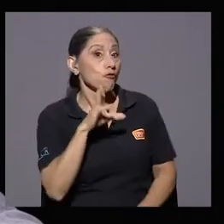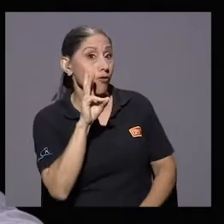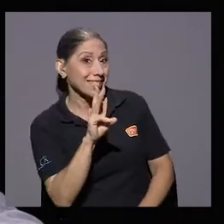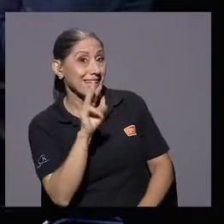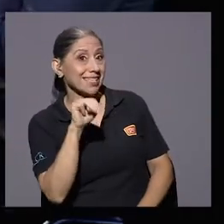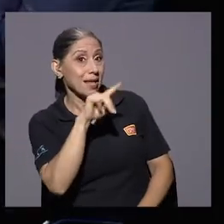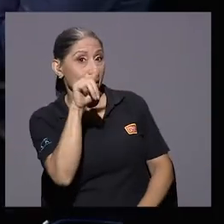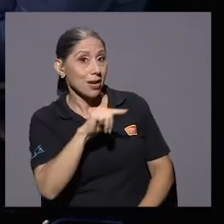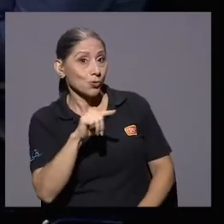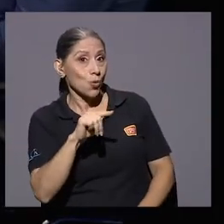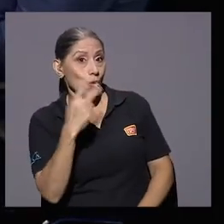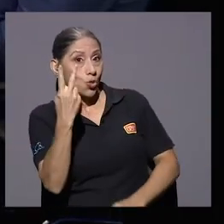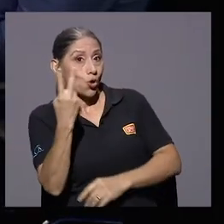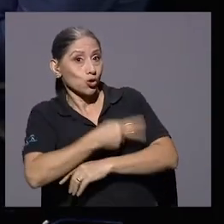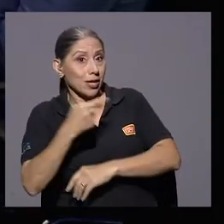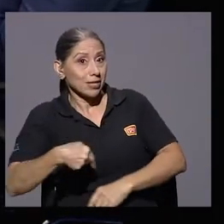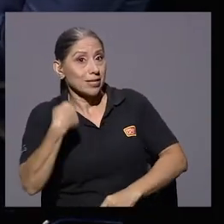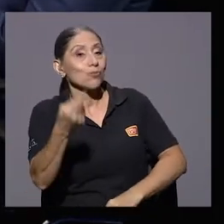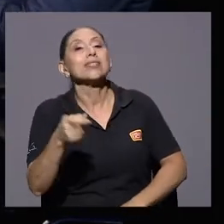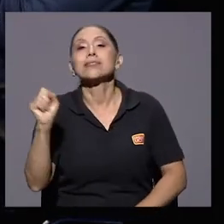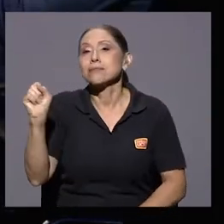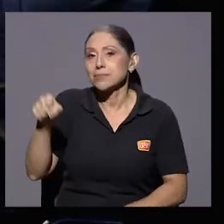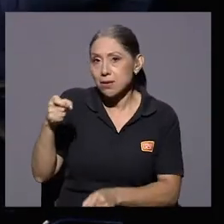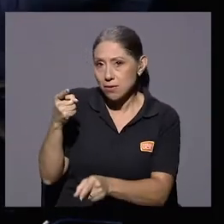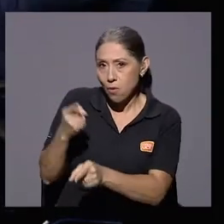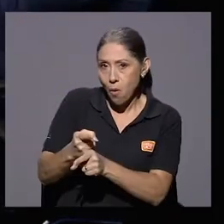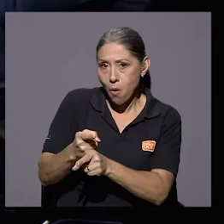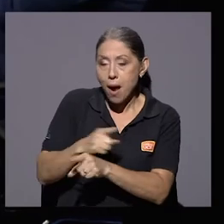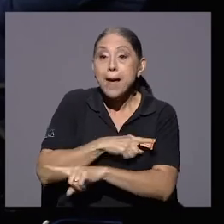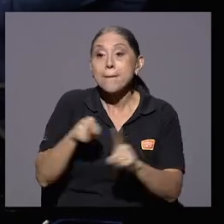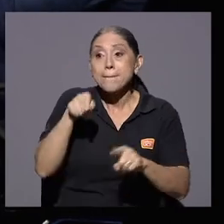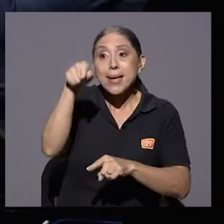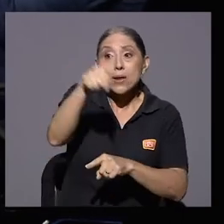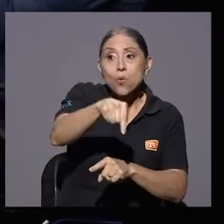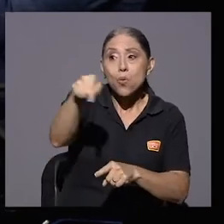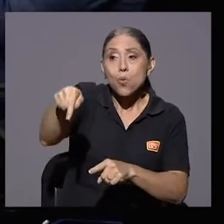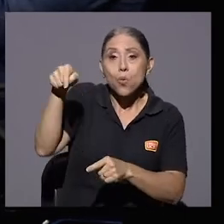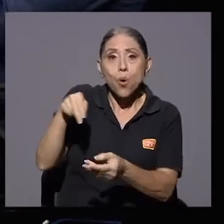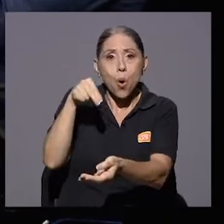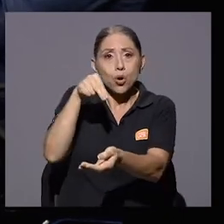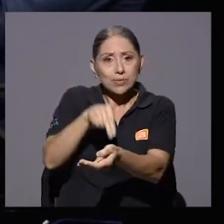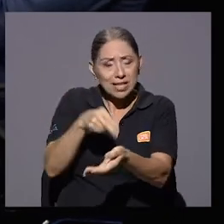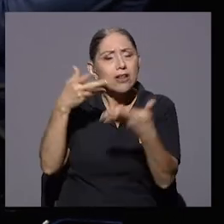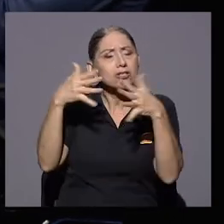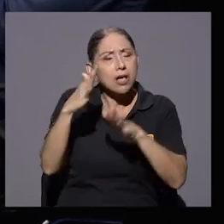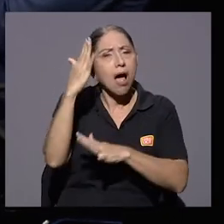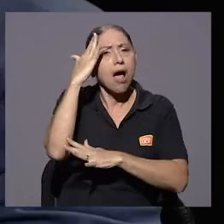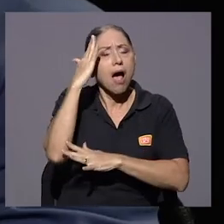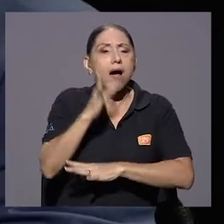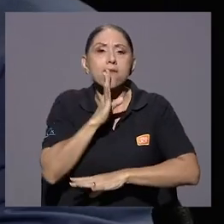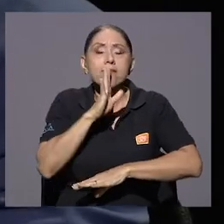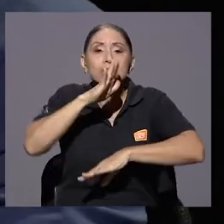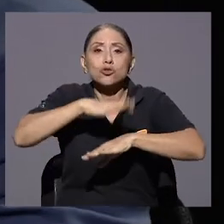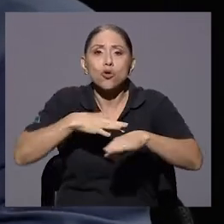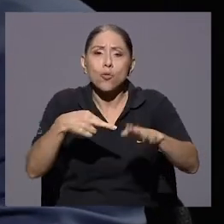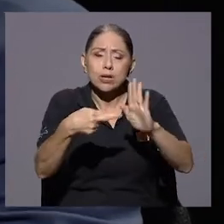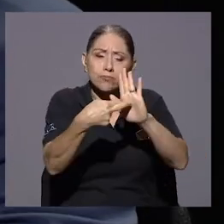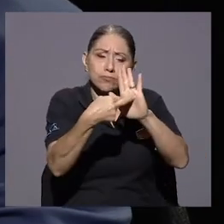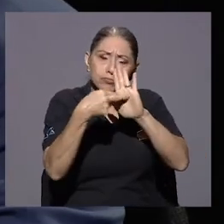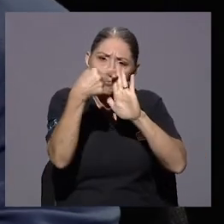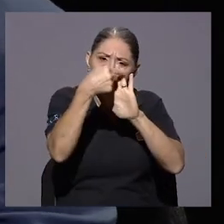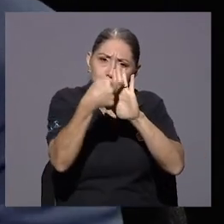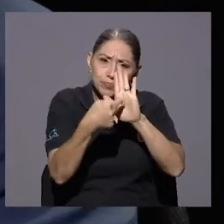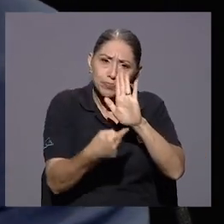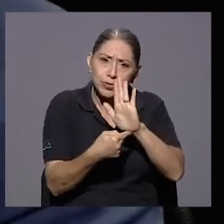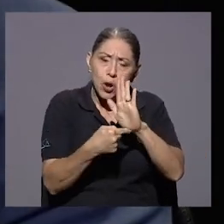después. Dos días después. Pero, sin embargo, a nivel hospitalario, se manejaba el tema de los protocolos, ¿verdad?, implementación,